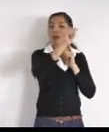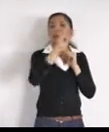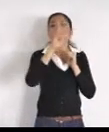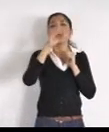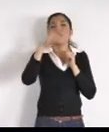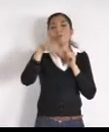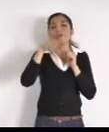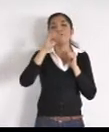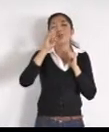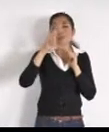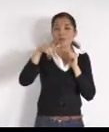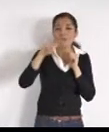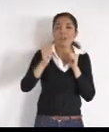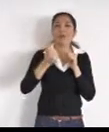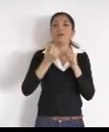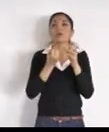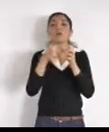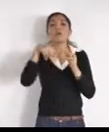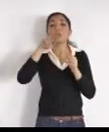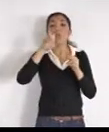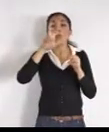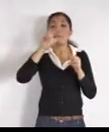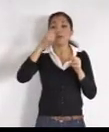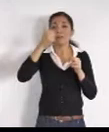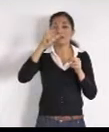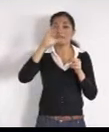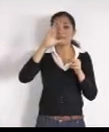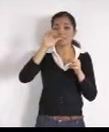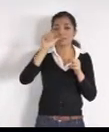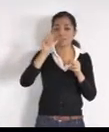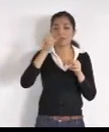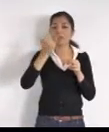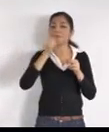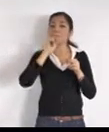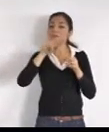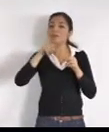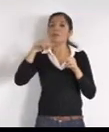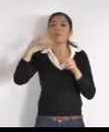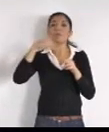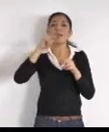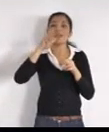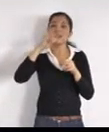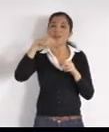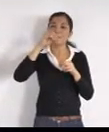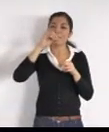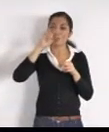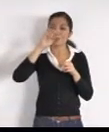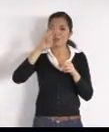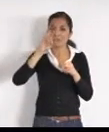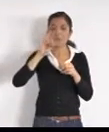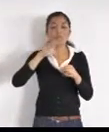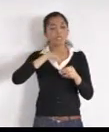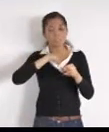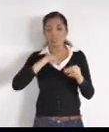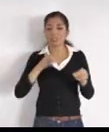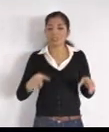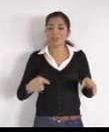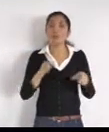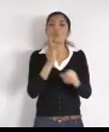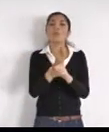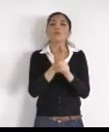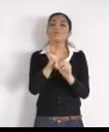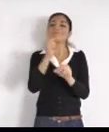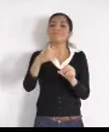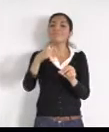Otero, toda esta zona, va a tener una red, de ciclovías, hoy nada más, es una medida temporal, para poder aprovechar, los dos carriles, de ingreso, en este